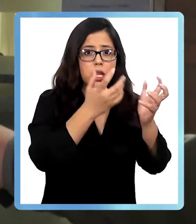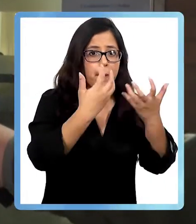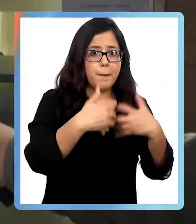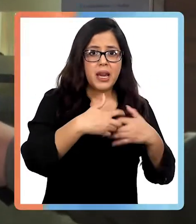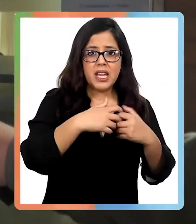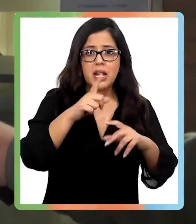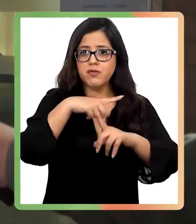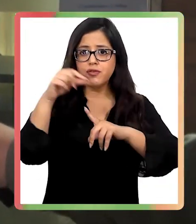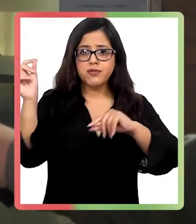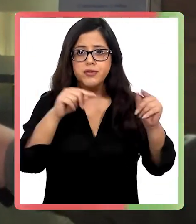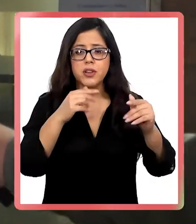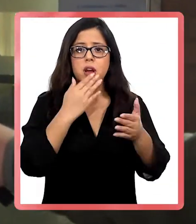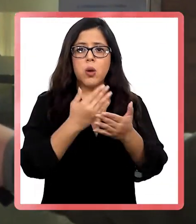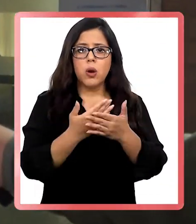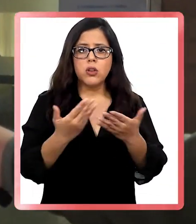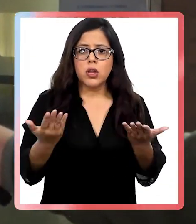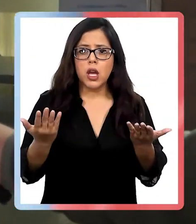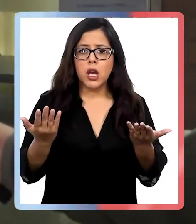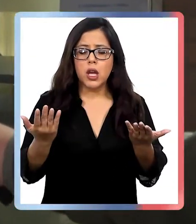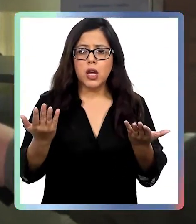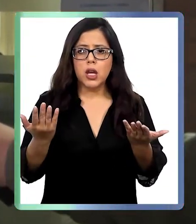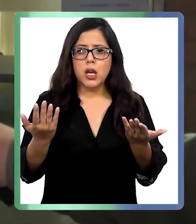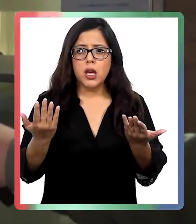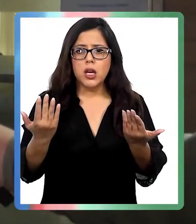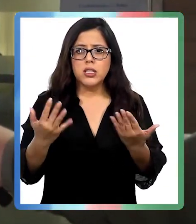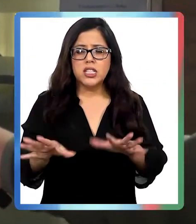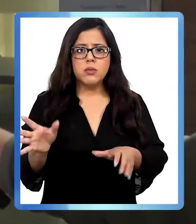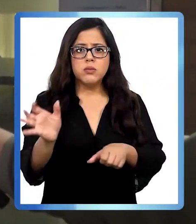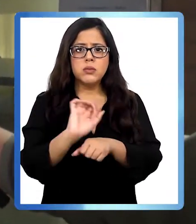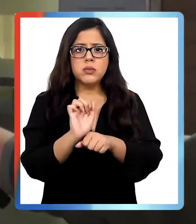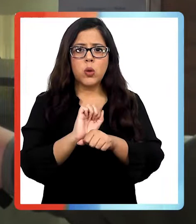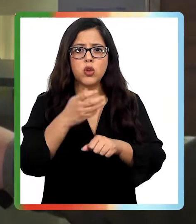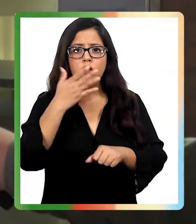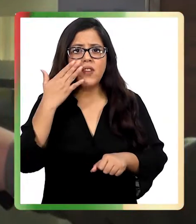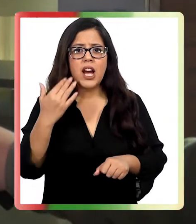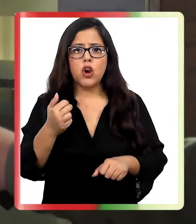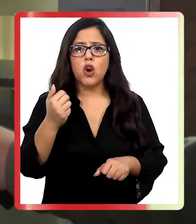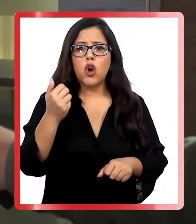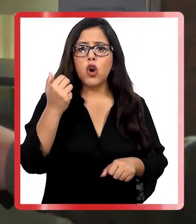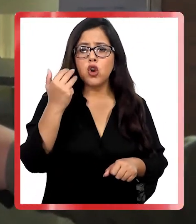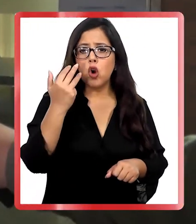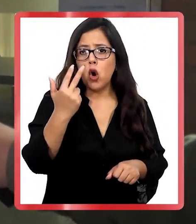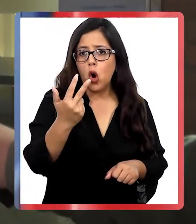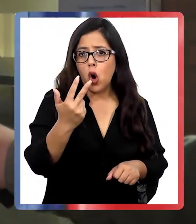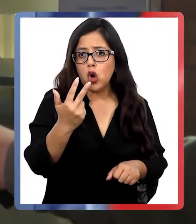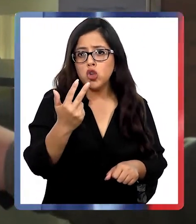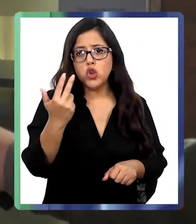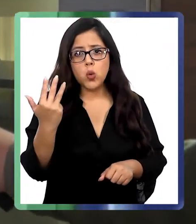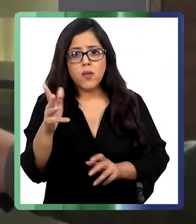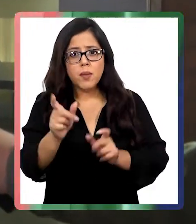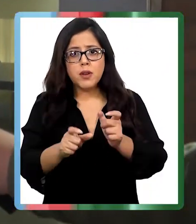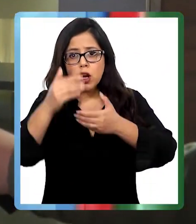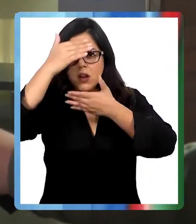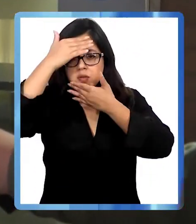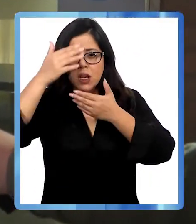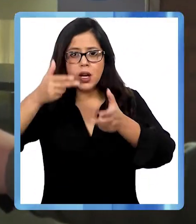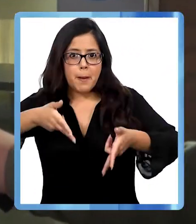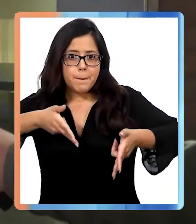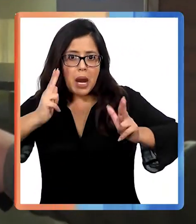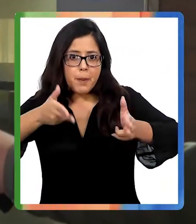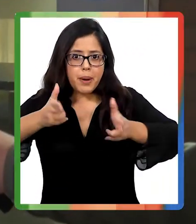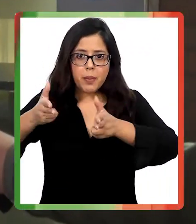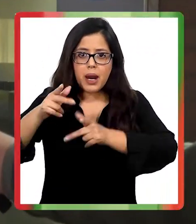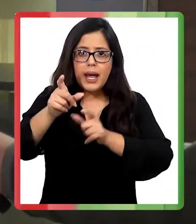de pronto aparece una camioneta blanca con ocho o nueve encapuchados y que dispararon a quema de ropa a nuestros trabajadores,